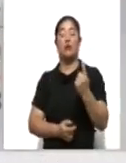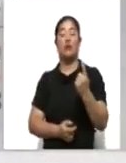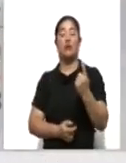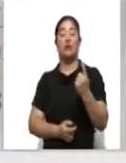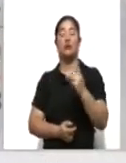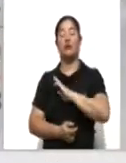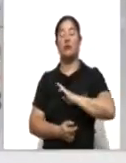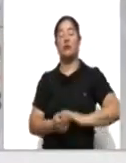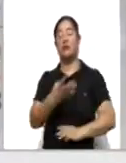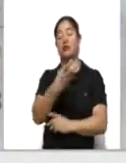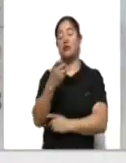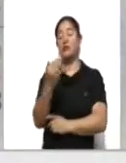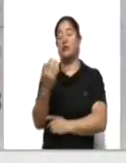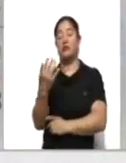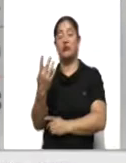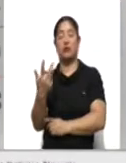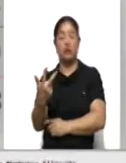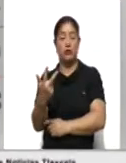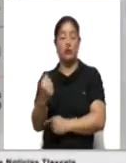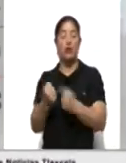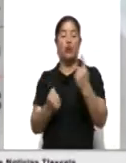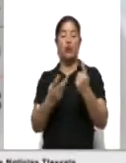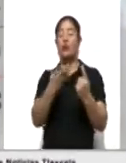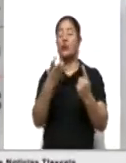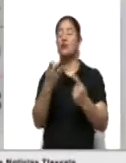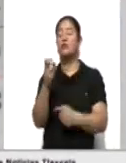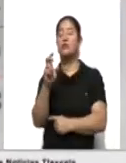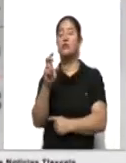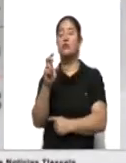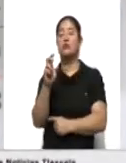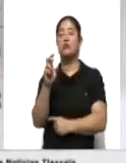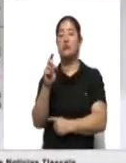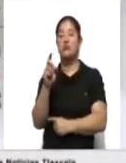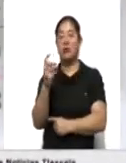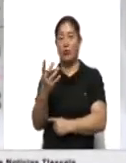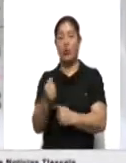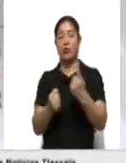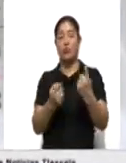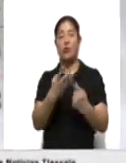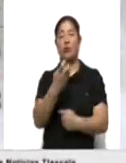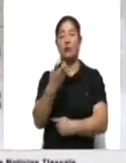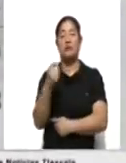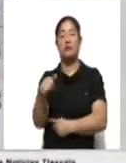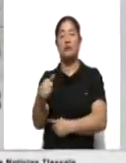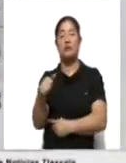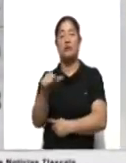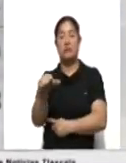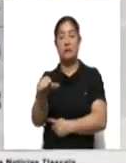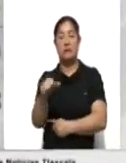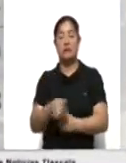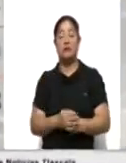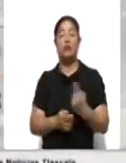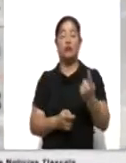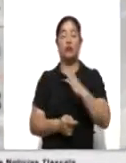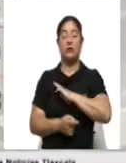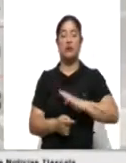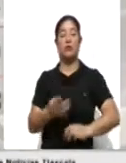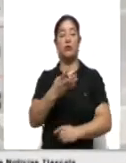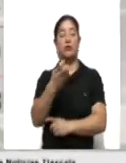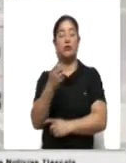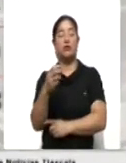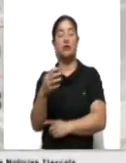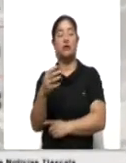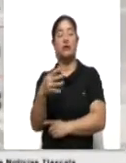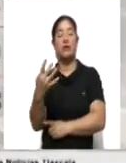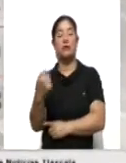458, Calpulalpan 434, Tetla 416, Totolaj 414, Panotla